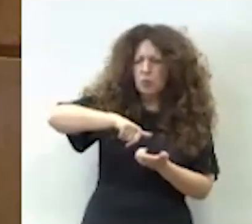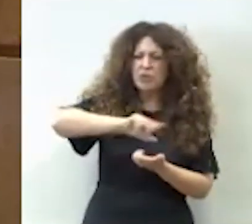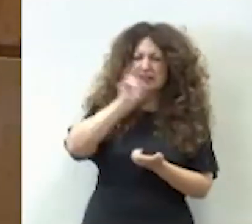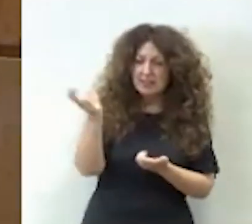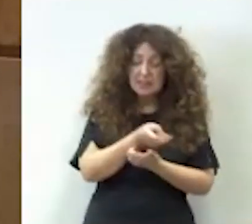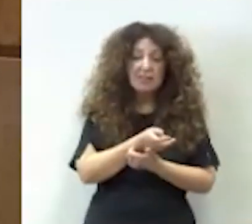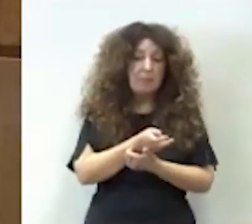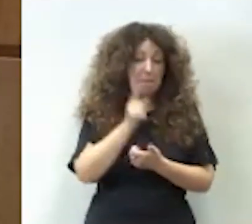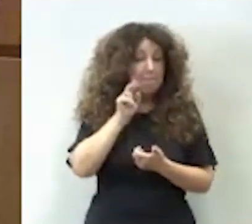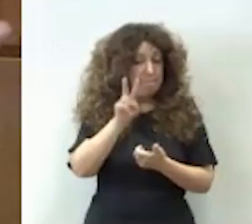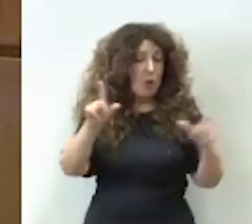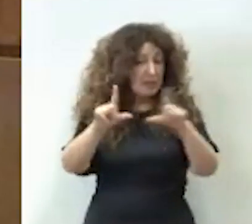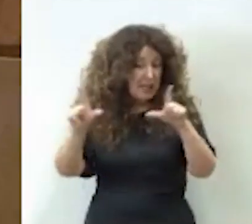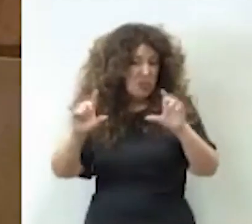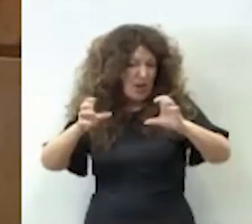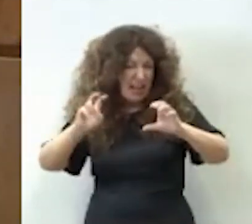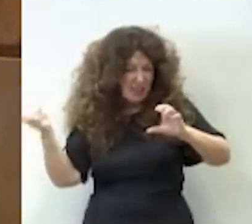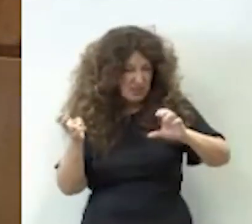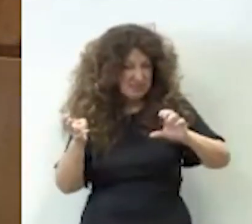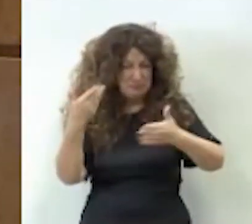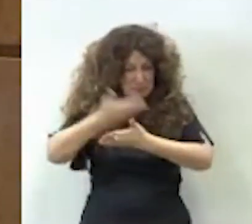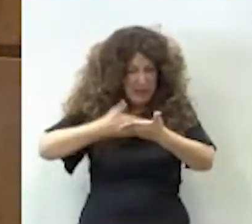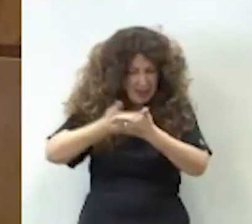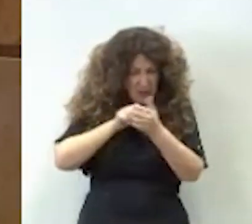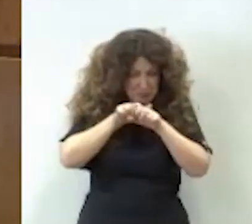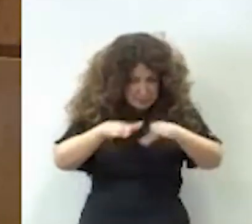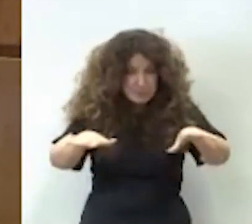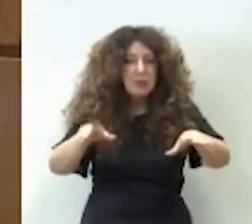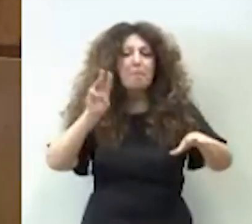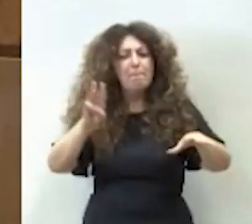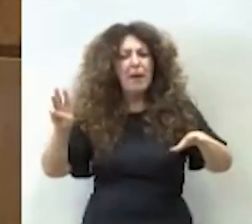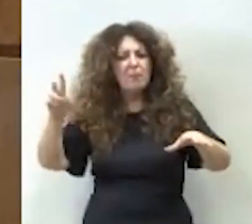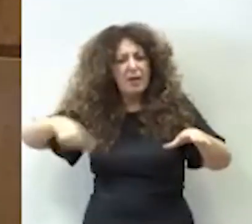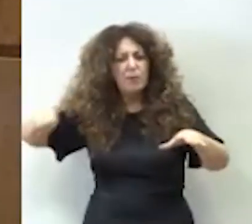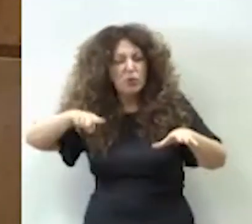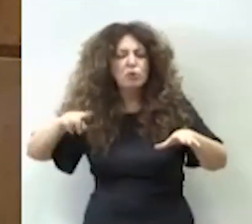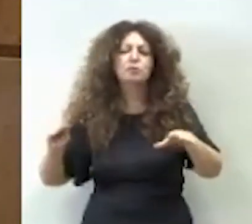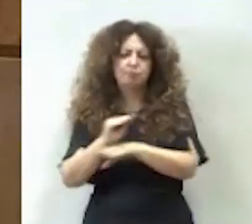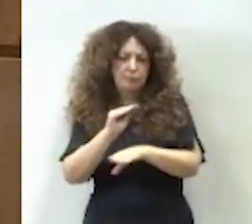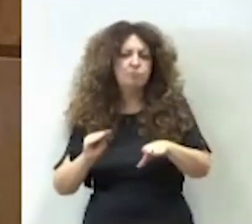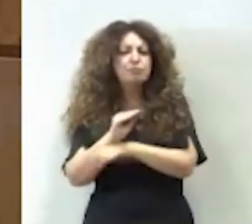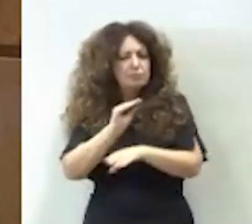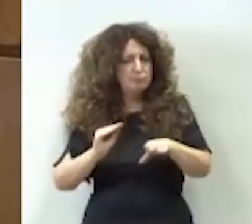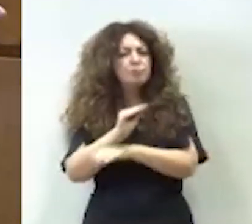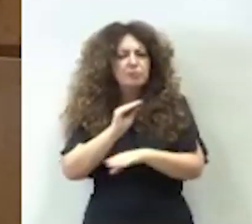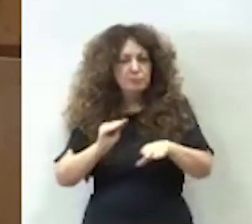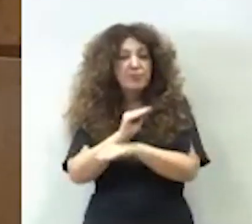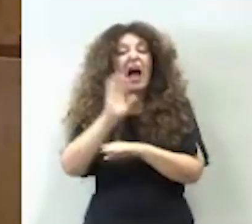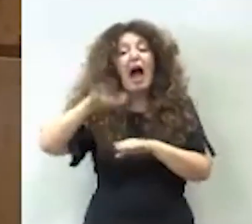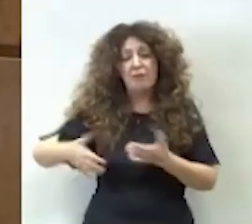seudomedios de comunicación propagan, ustedes, el Partido Popular, son financiadores y, lamentablemente, beneficiarios.